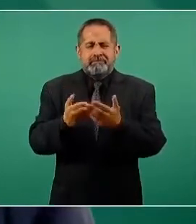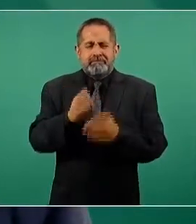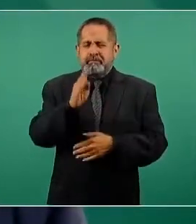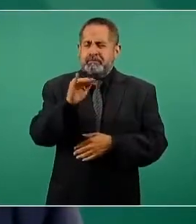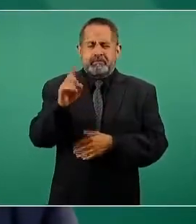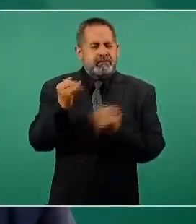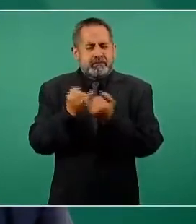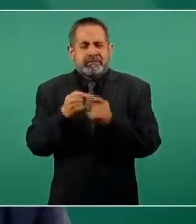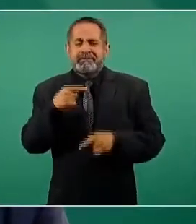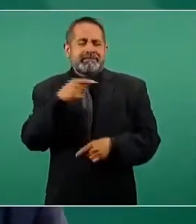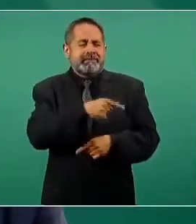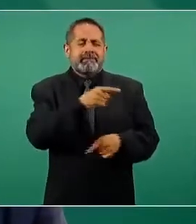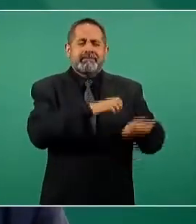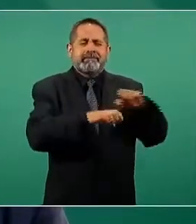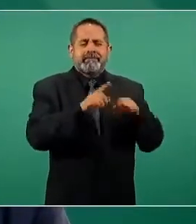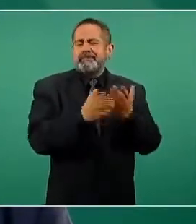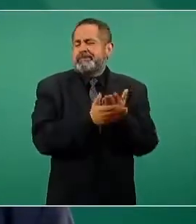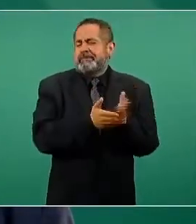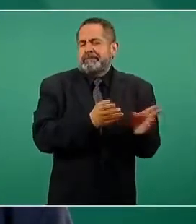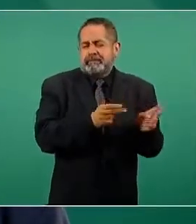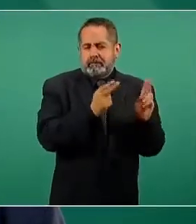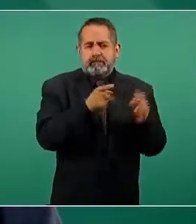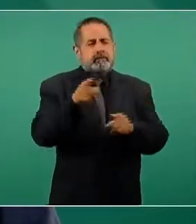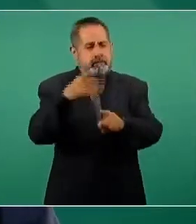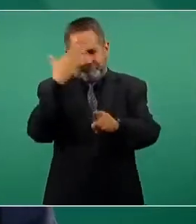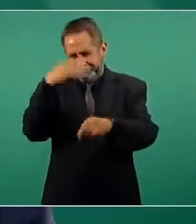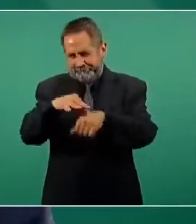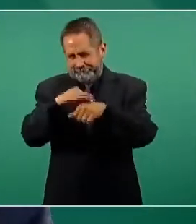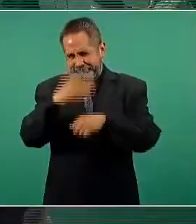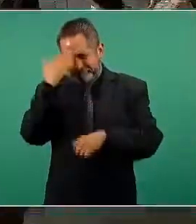otro asunto, a ti te consta